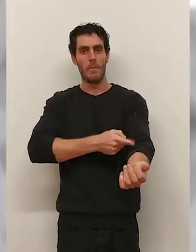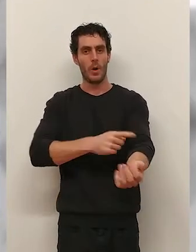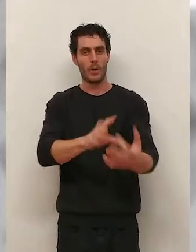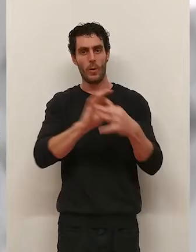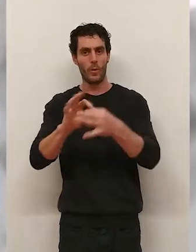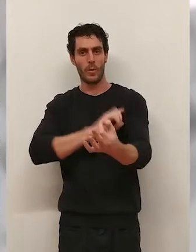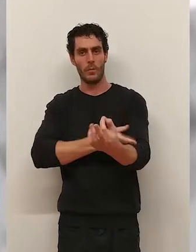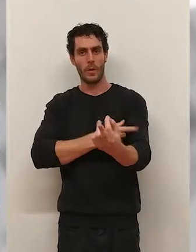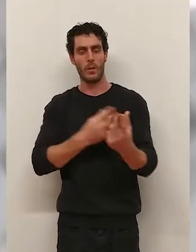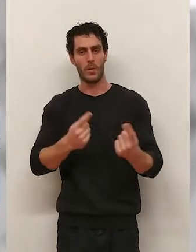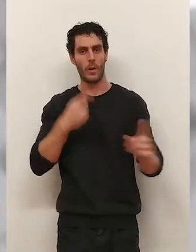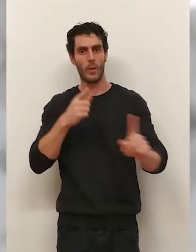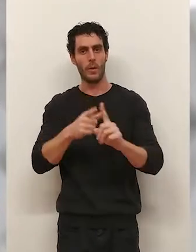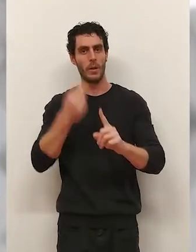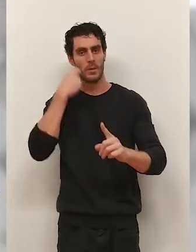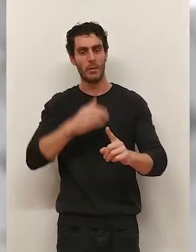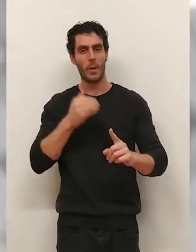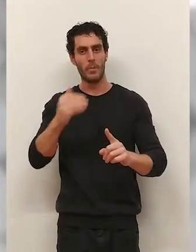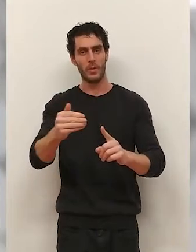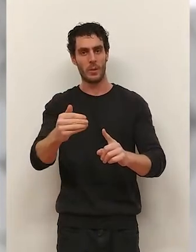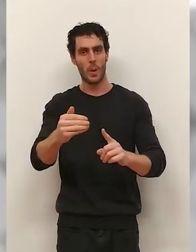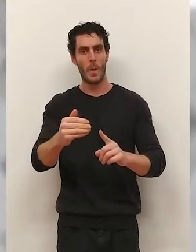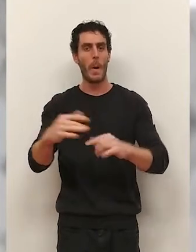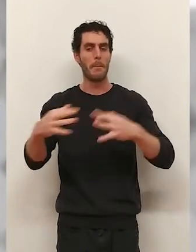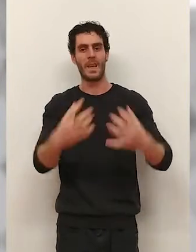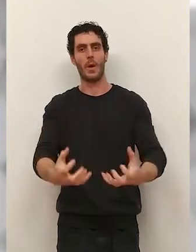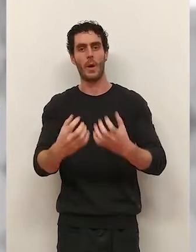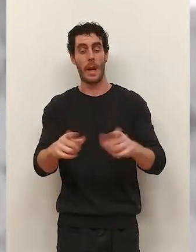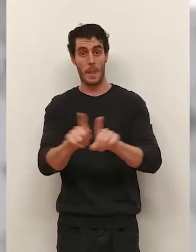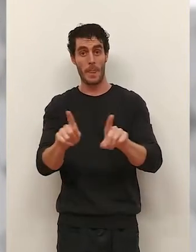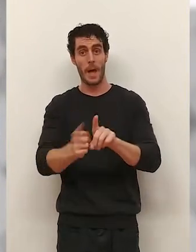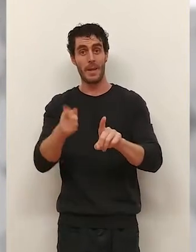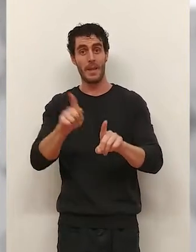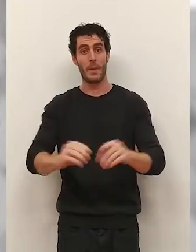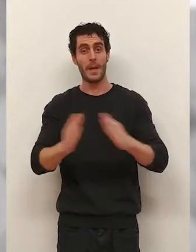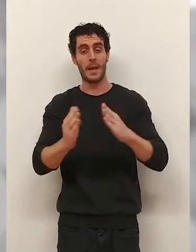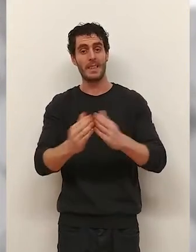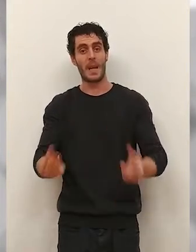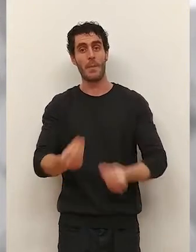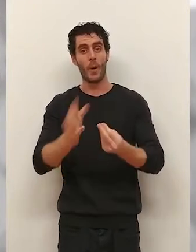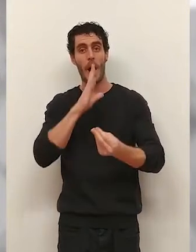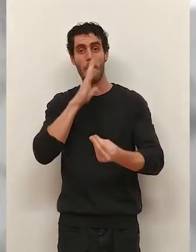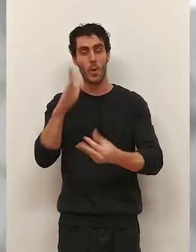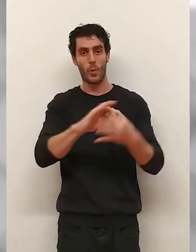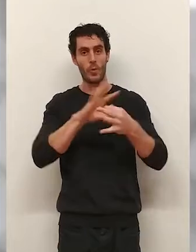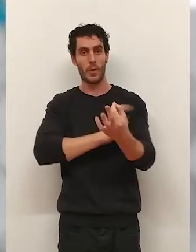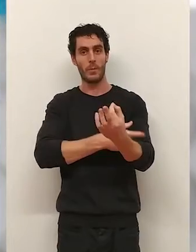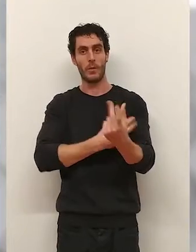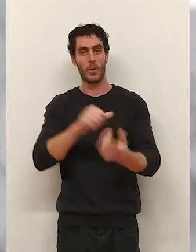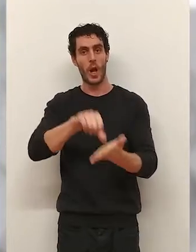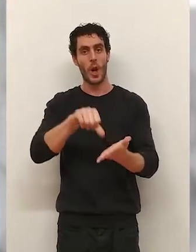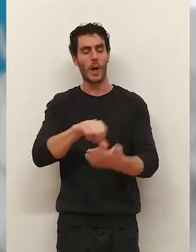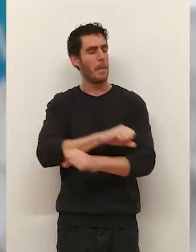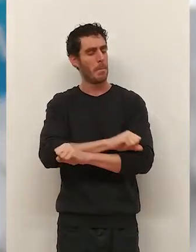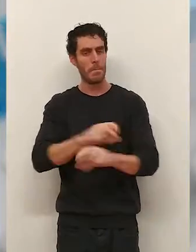en deportes, la Unión Deportiva Logroñes pretende en el derbi de este sábado ganar el partido y mejorar así sus números en casa. Y es que los blanquirrojos son el